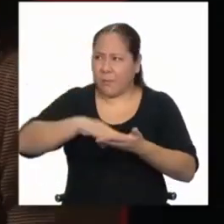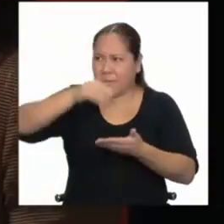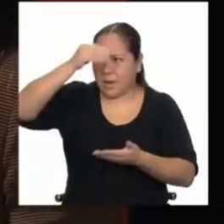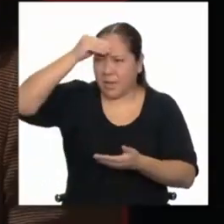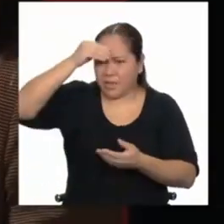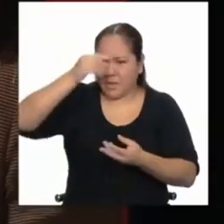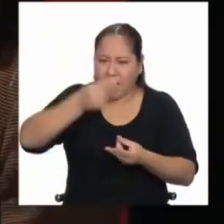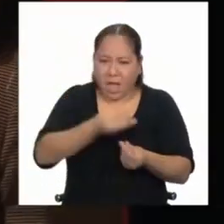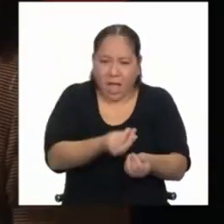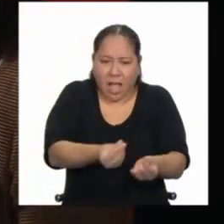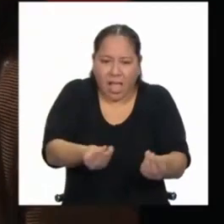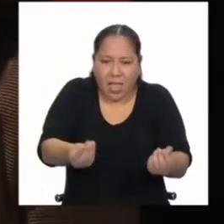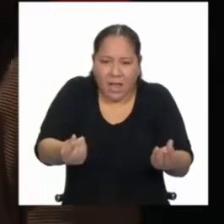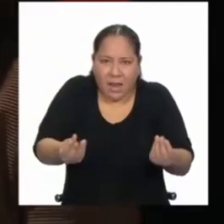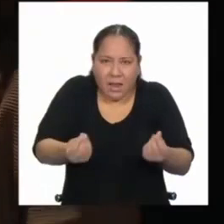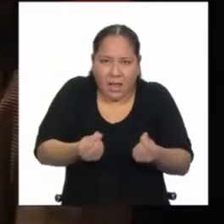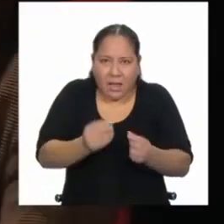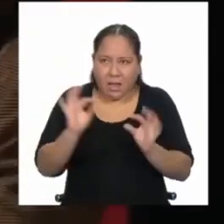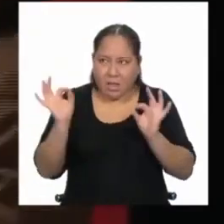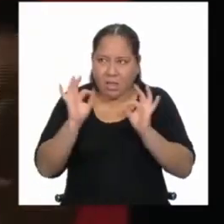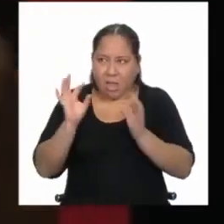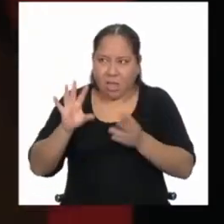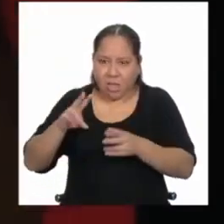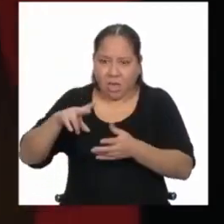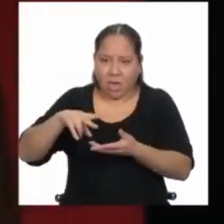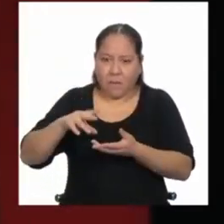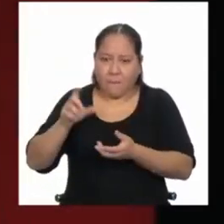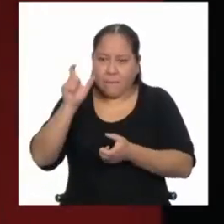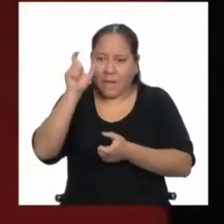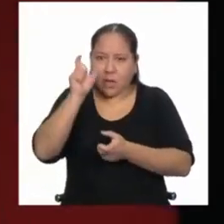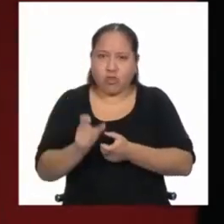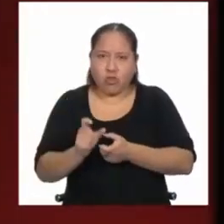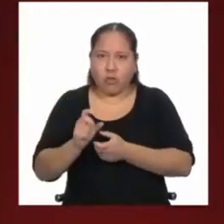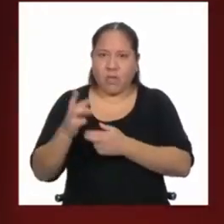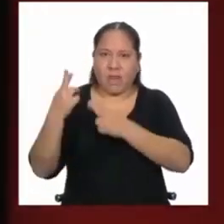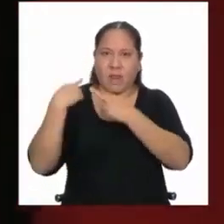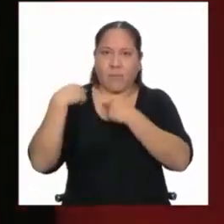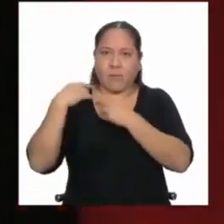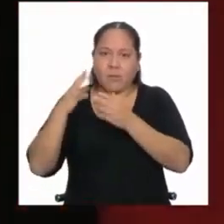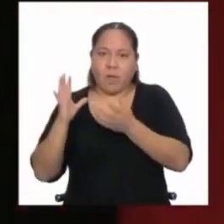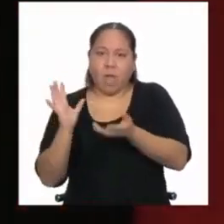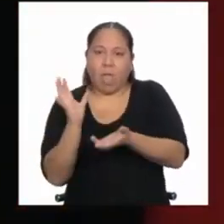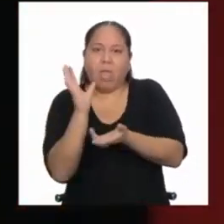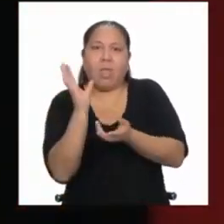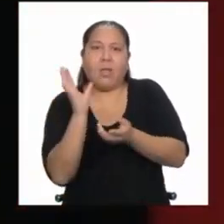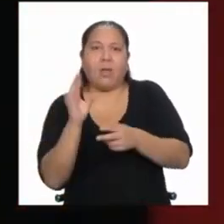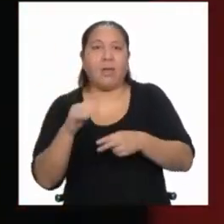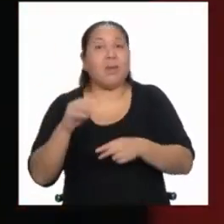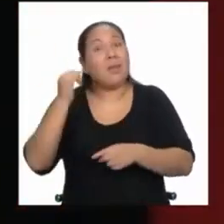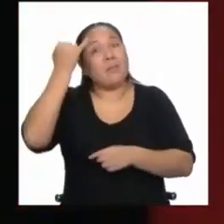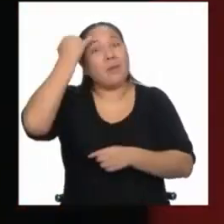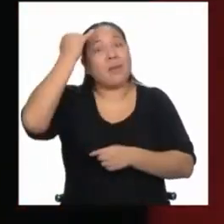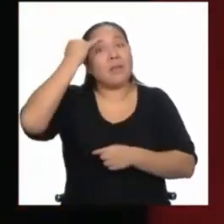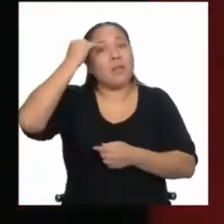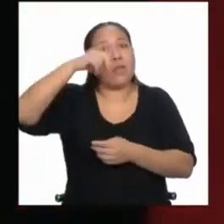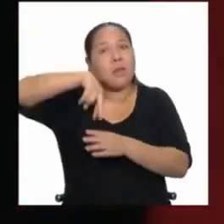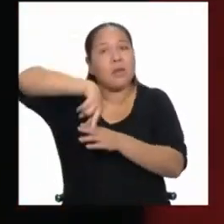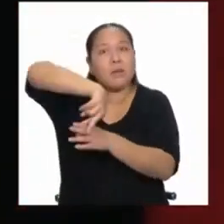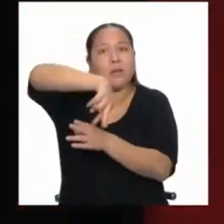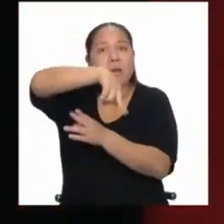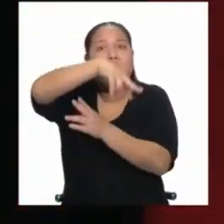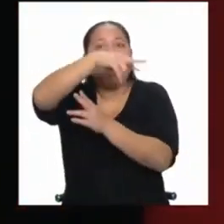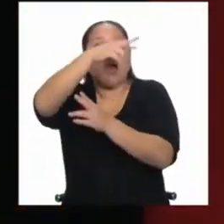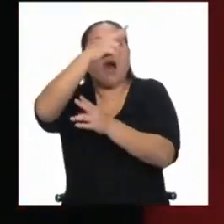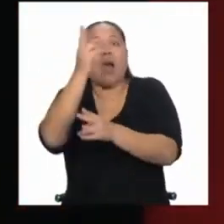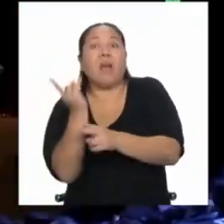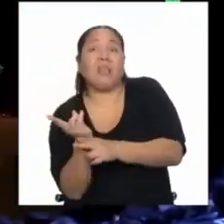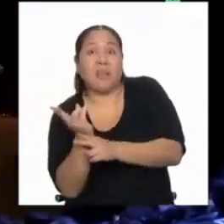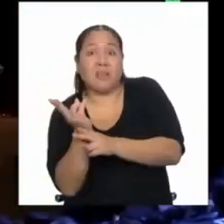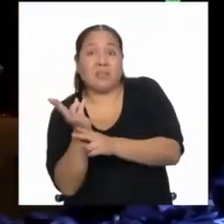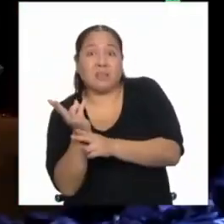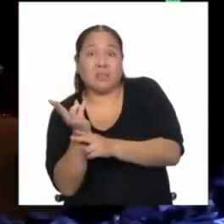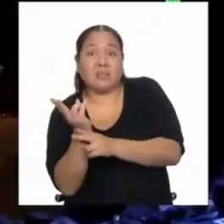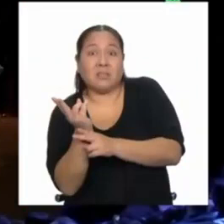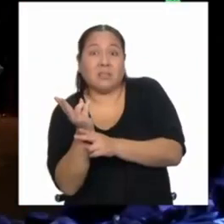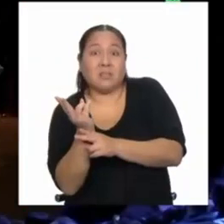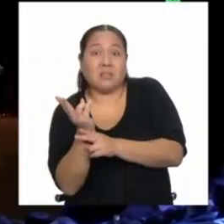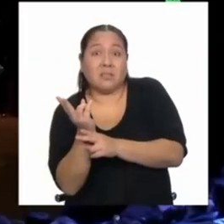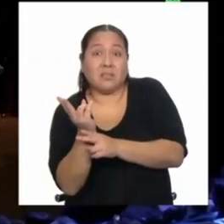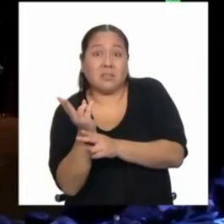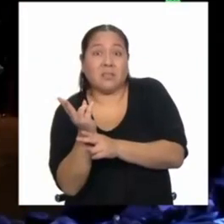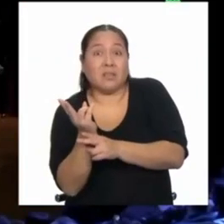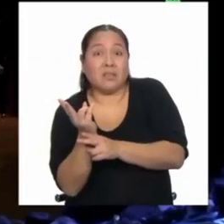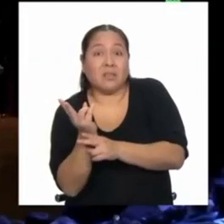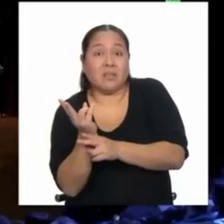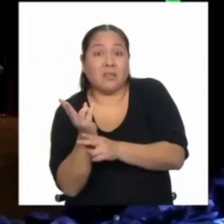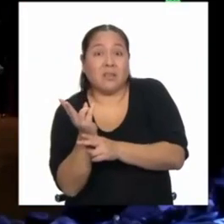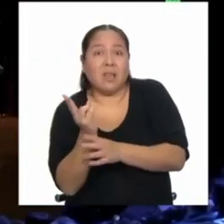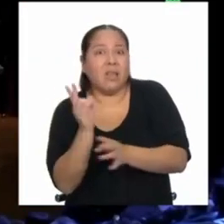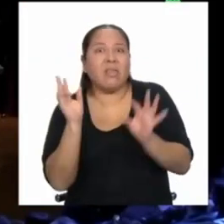con nadie que te agarre para atrás. Yo creo que se imaginen por un minuto, tirarse para atrás sin que nadie que te agarre sobre arena. Tienes que tener